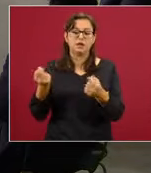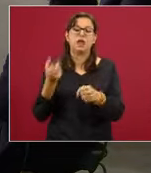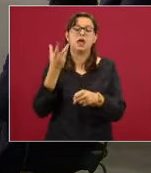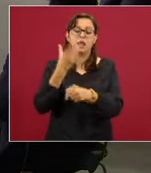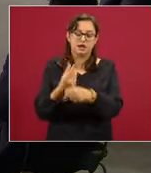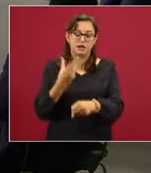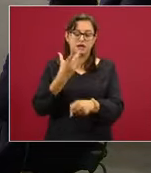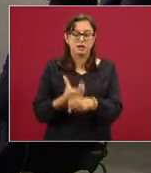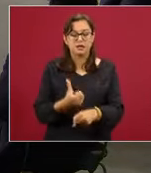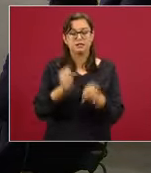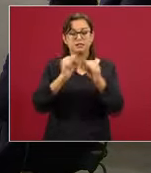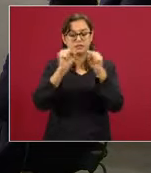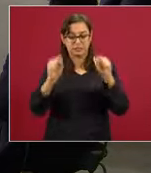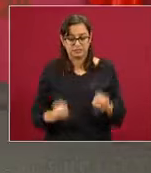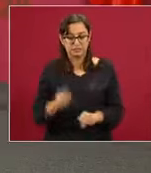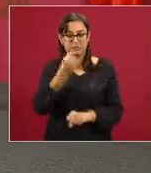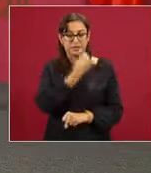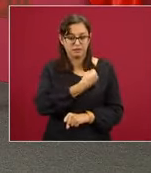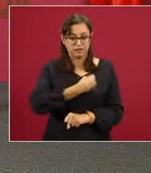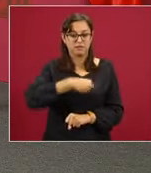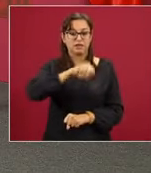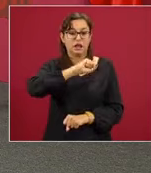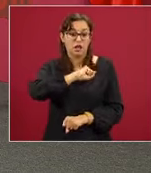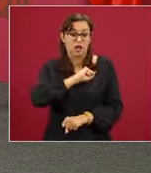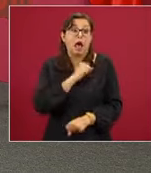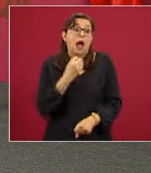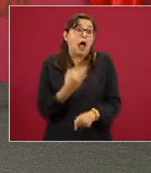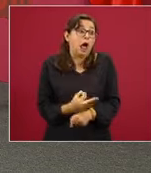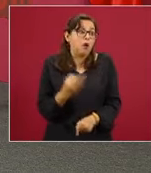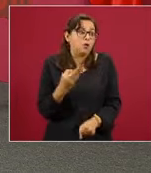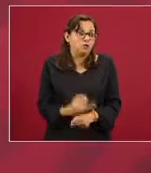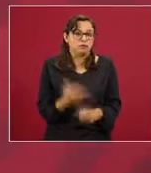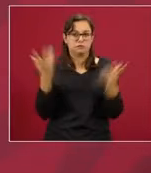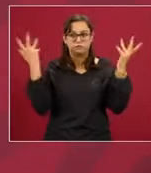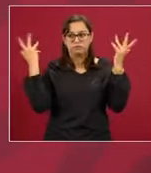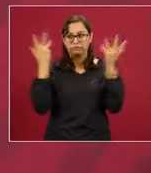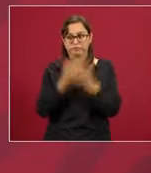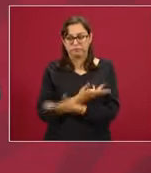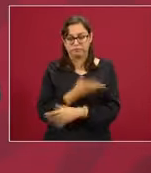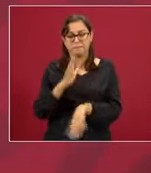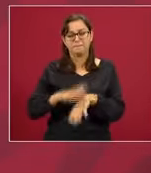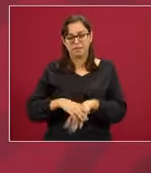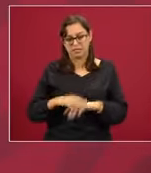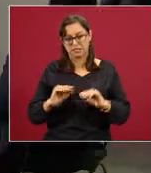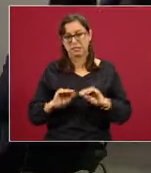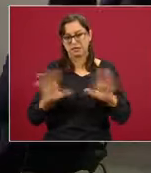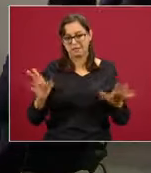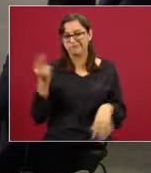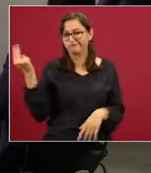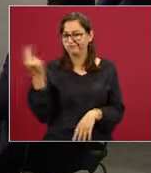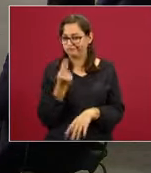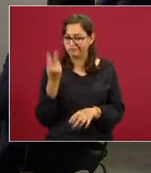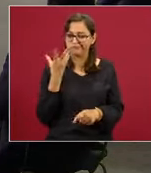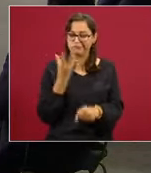que, repito, se descubrió con mayor claridad ahora con la pandemia. Gracias.